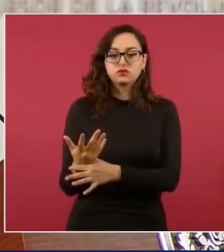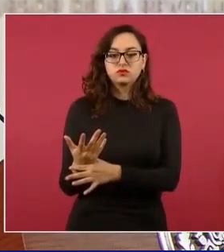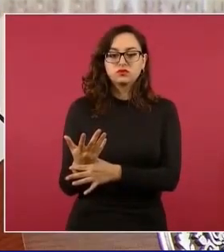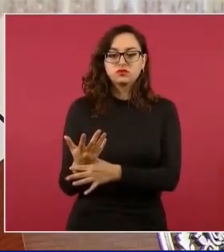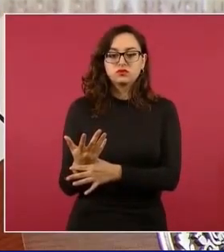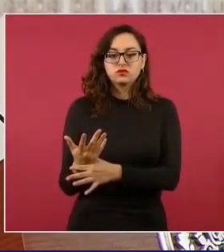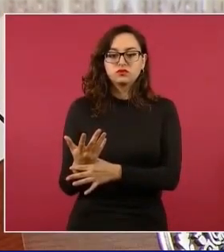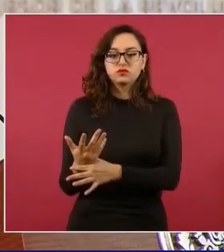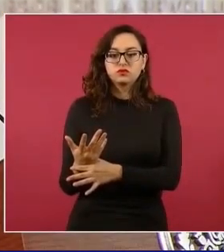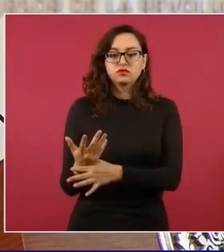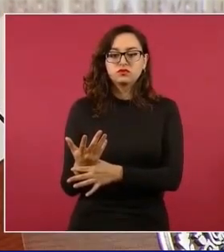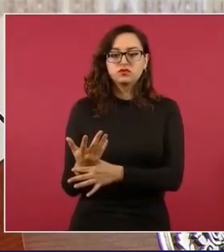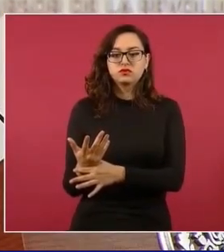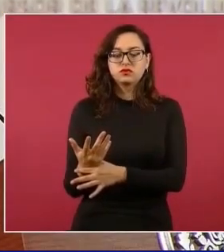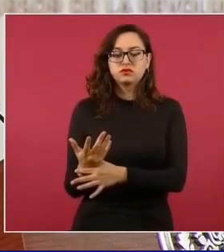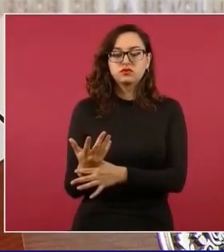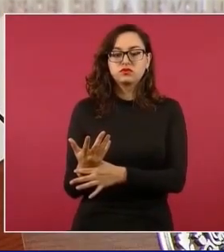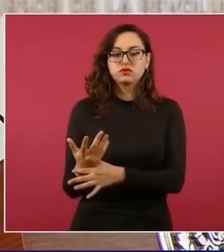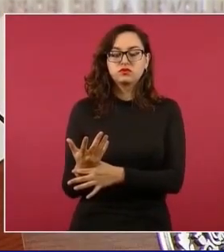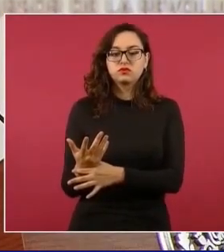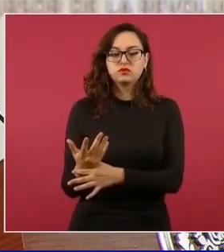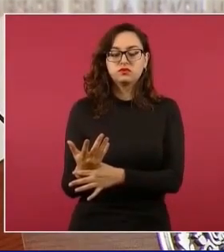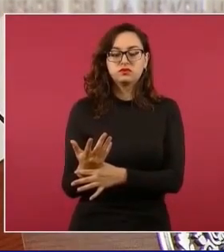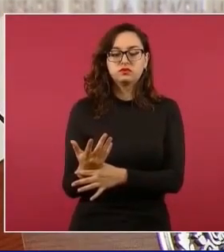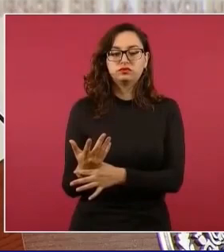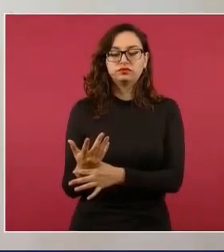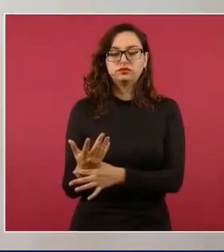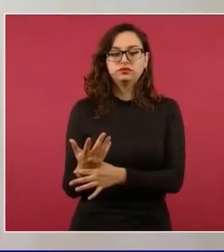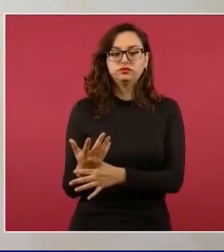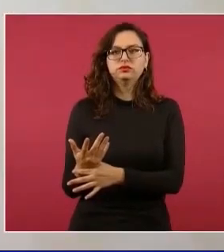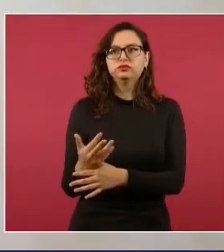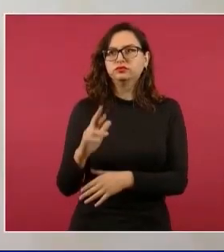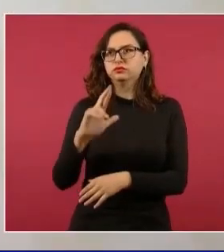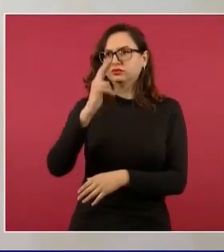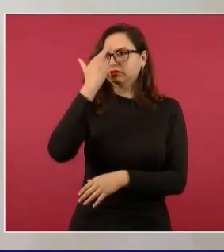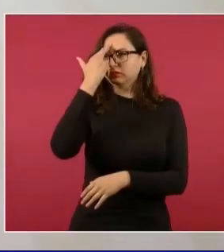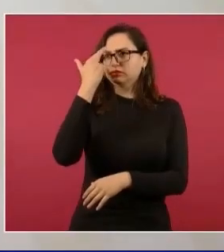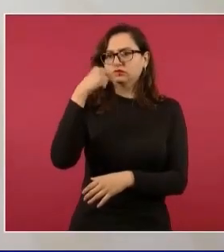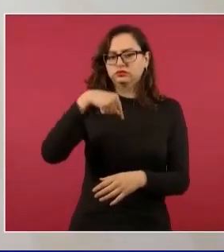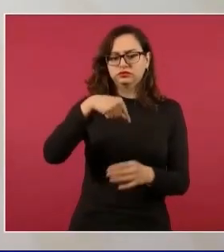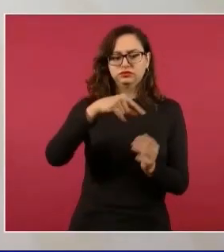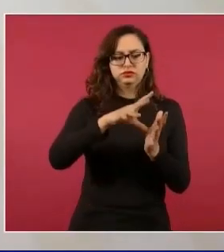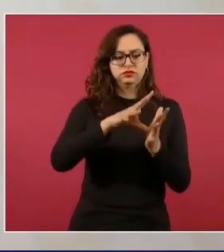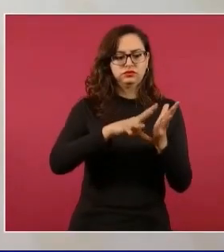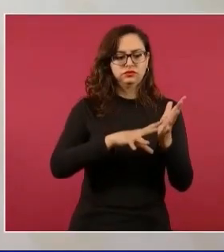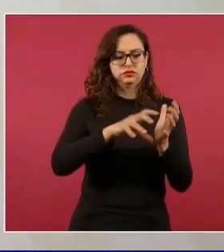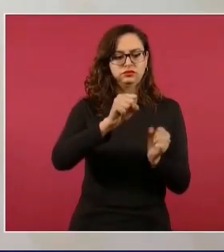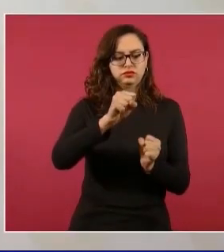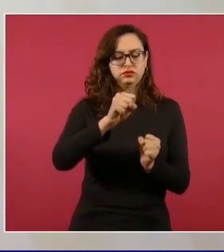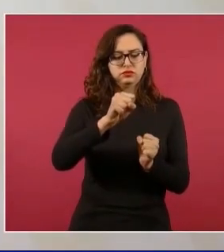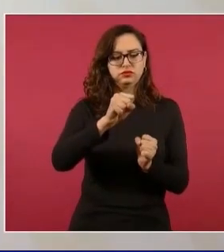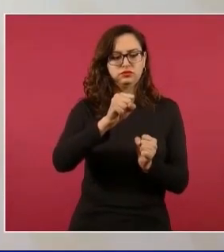intervino cuando se aprobó la Constitución del 57, aquí estaba el Congreso,